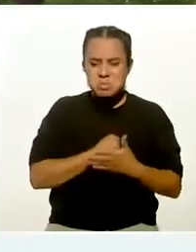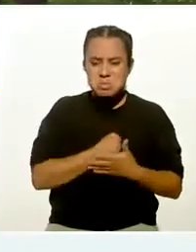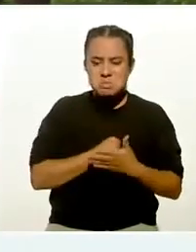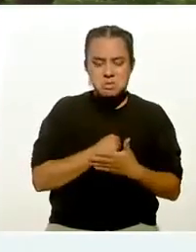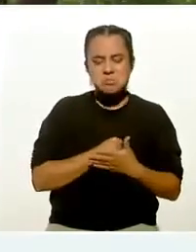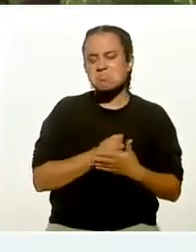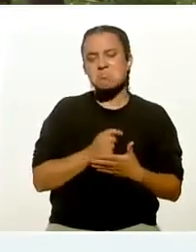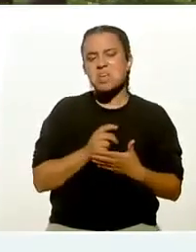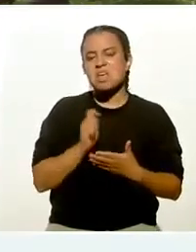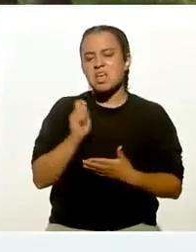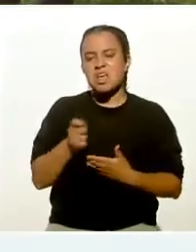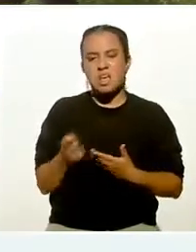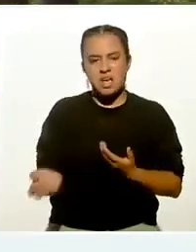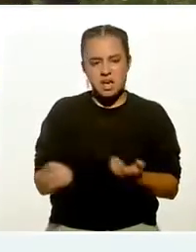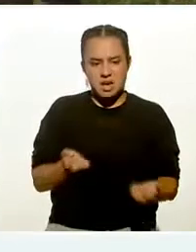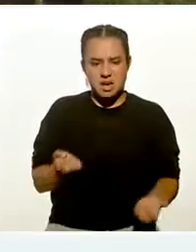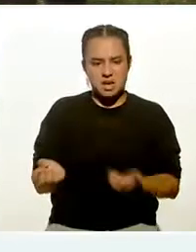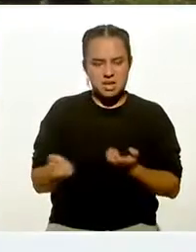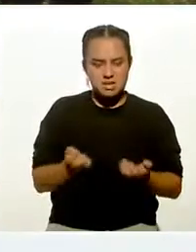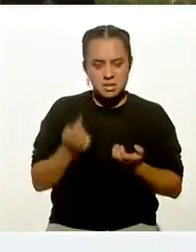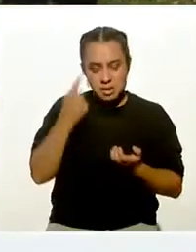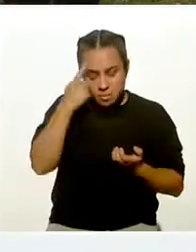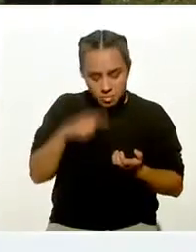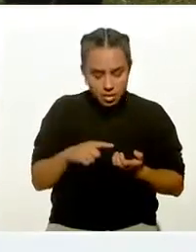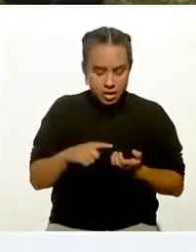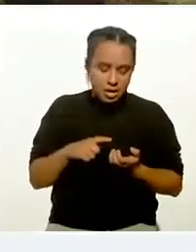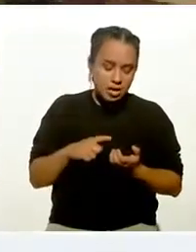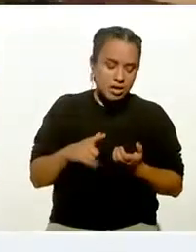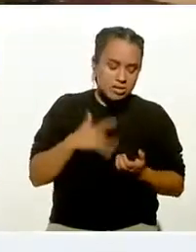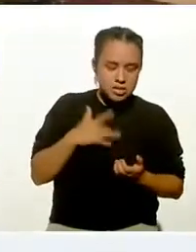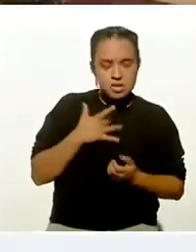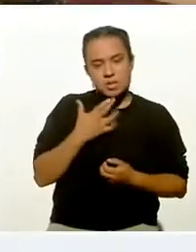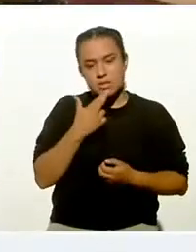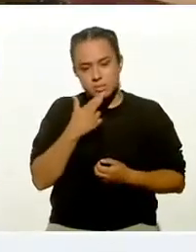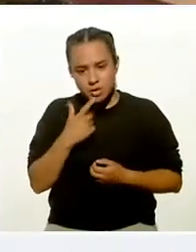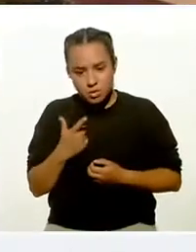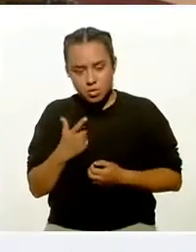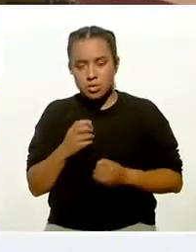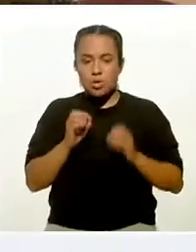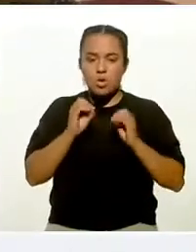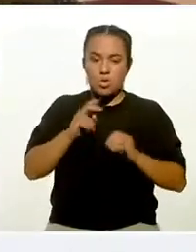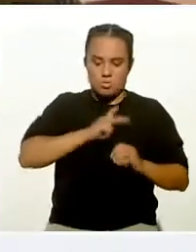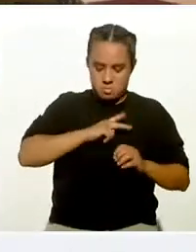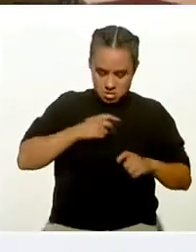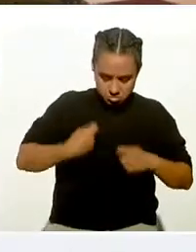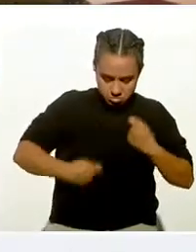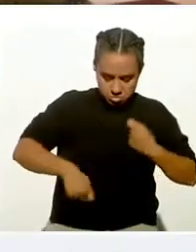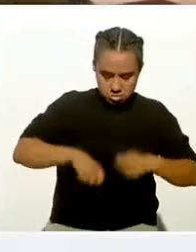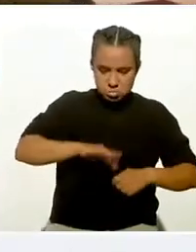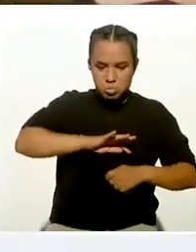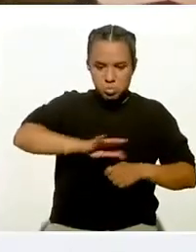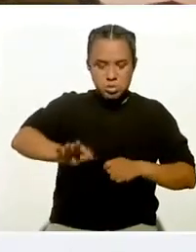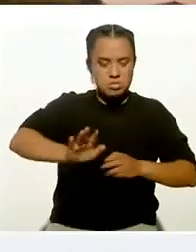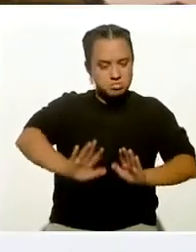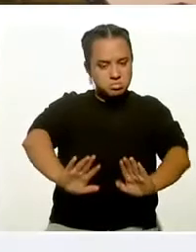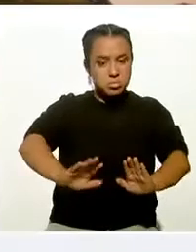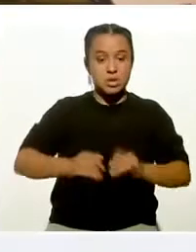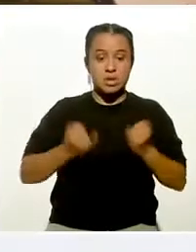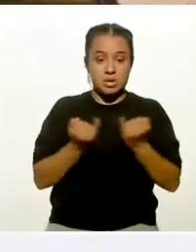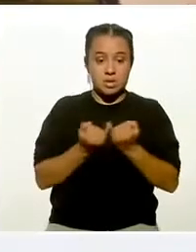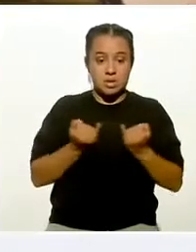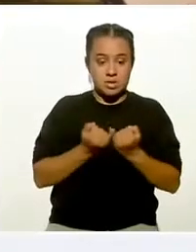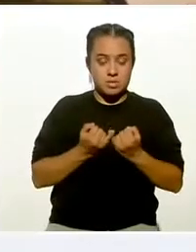de recuperación, ejercicios para mejorar mi flexibilidad y mi tono muscular.